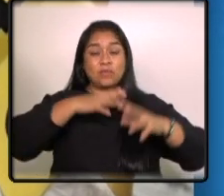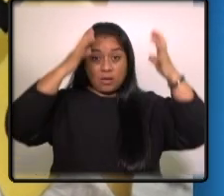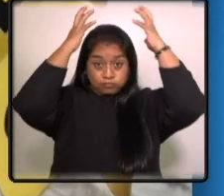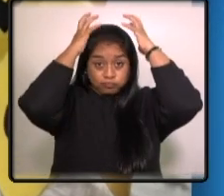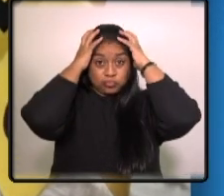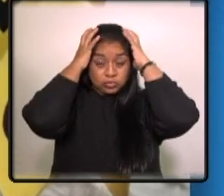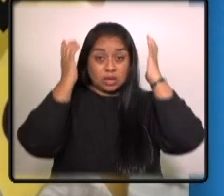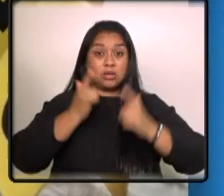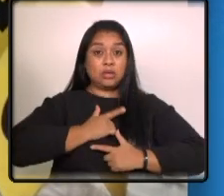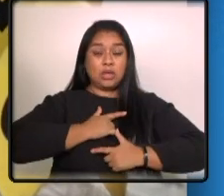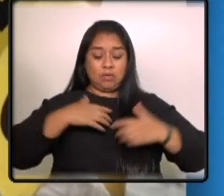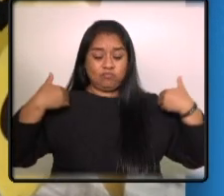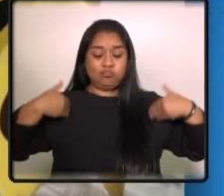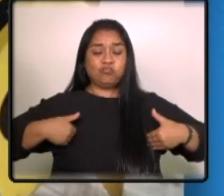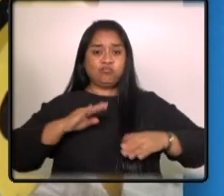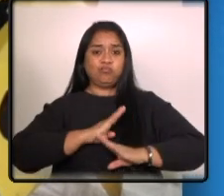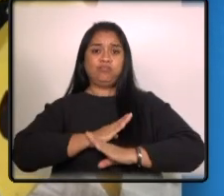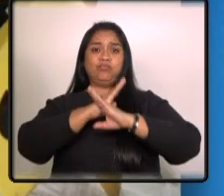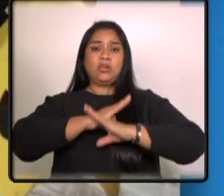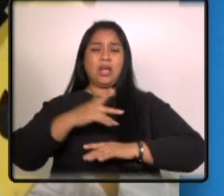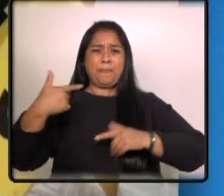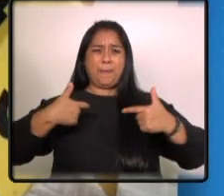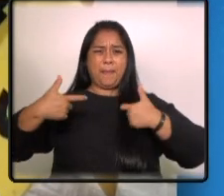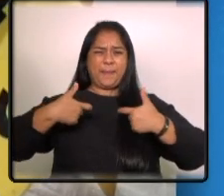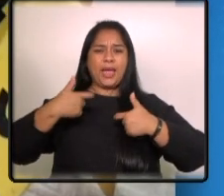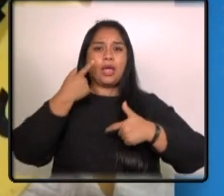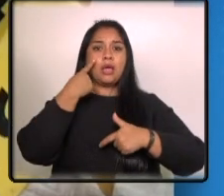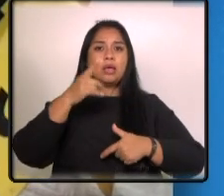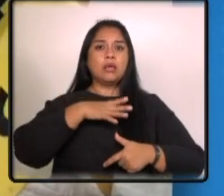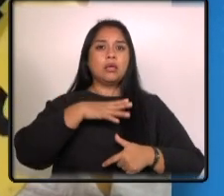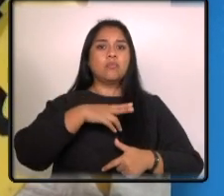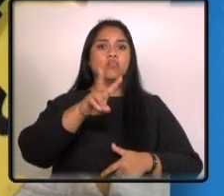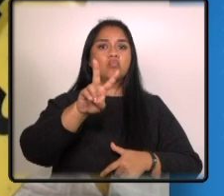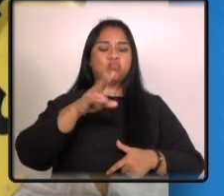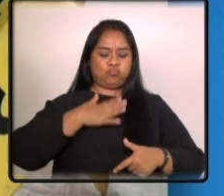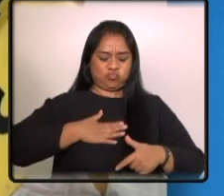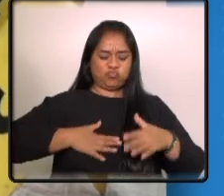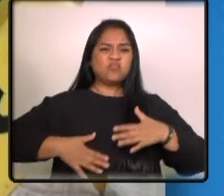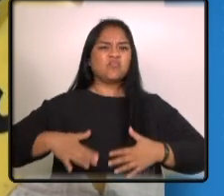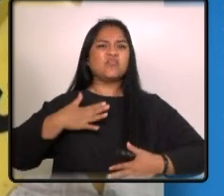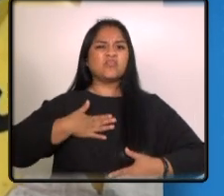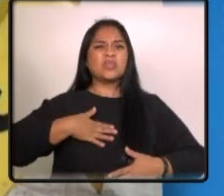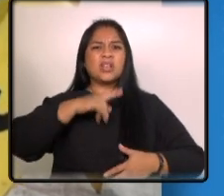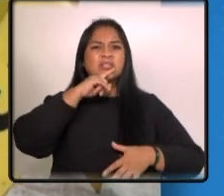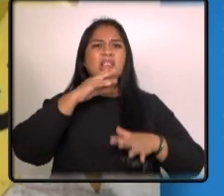y cuatro chalecos antibalas de los cuales dos presentaban posibles manchas de sangre